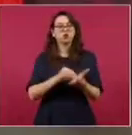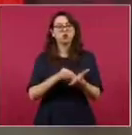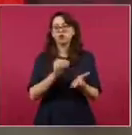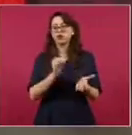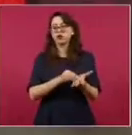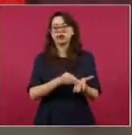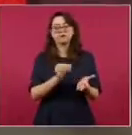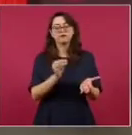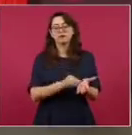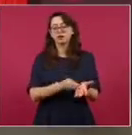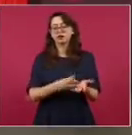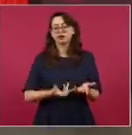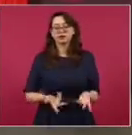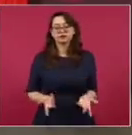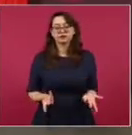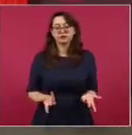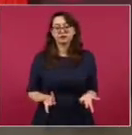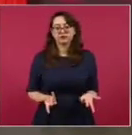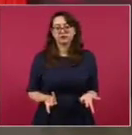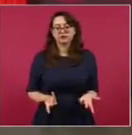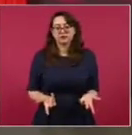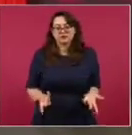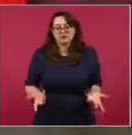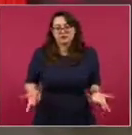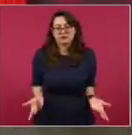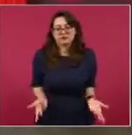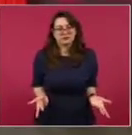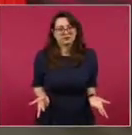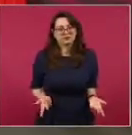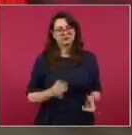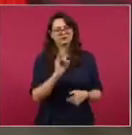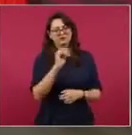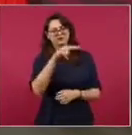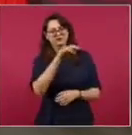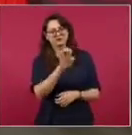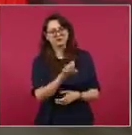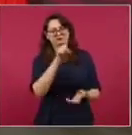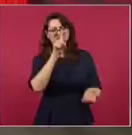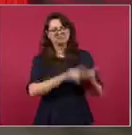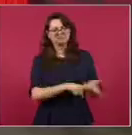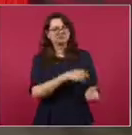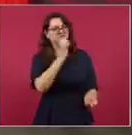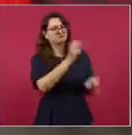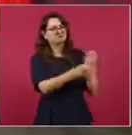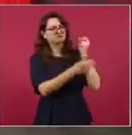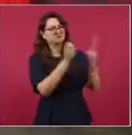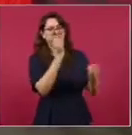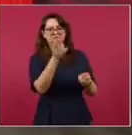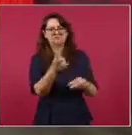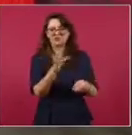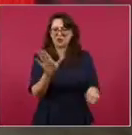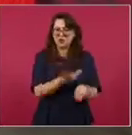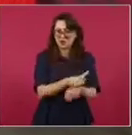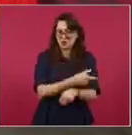Porque de qué privilegio goza un alto funcionario